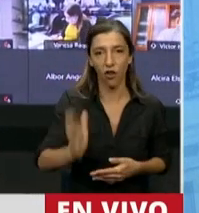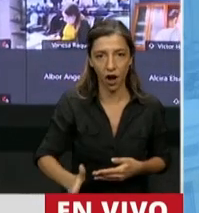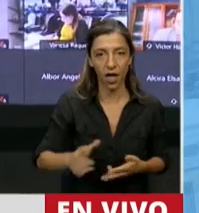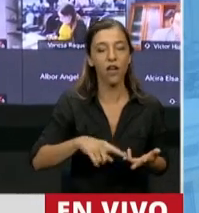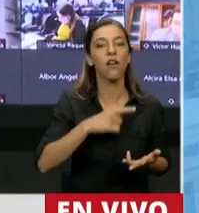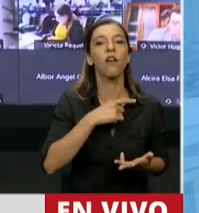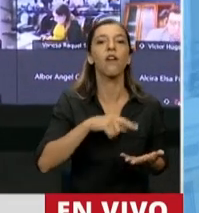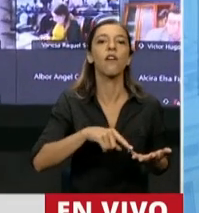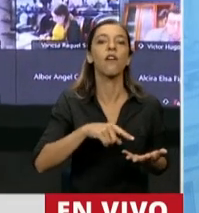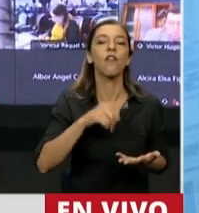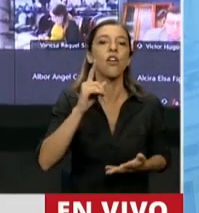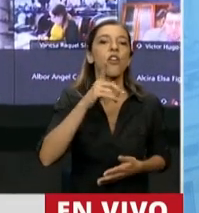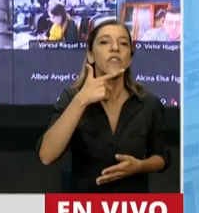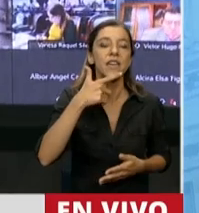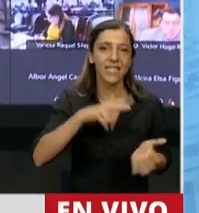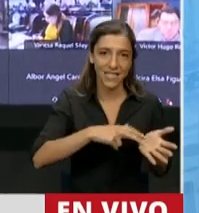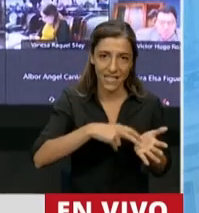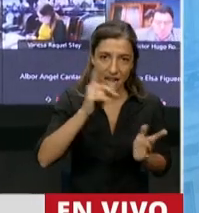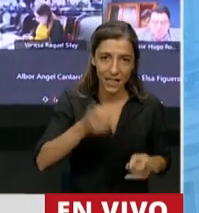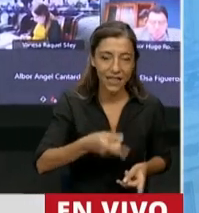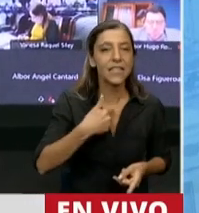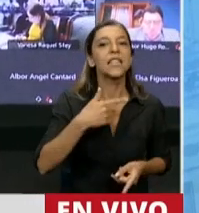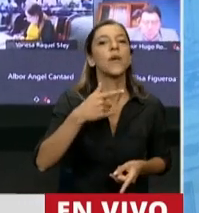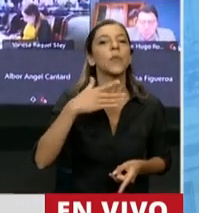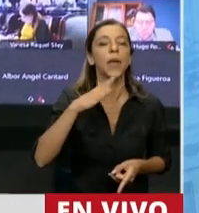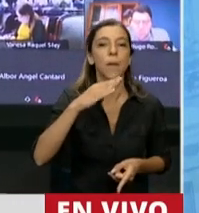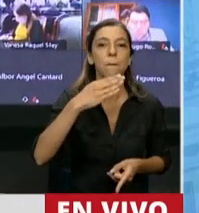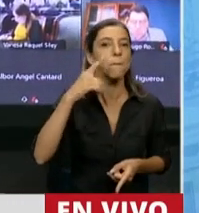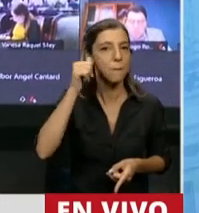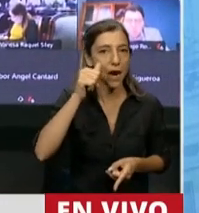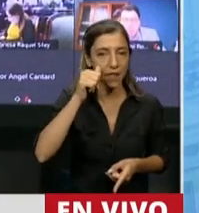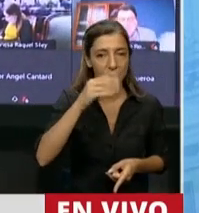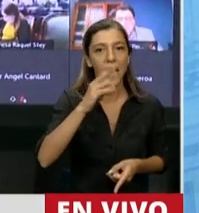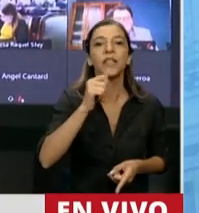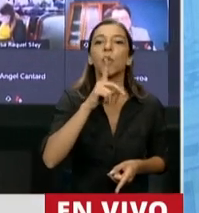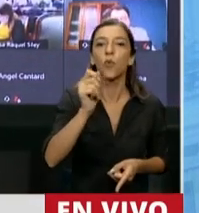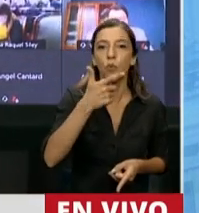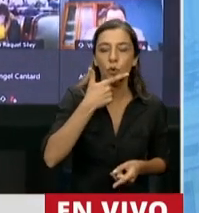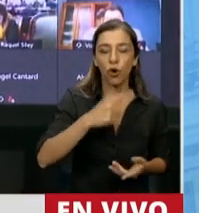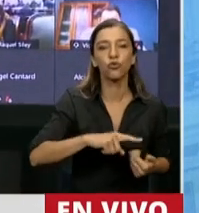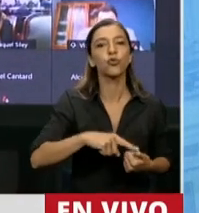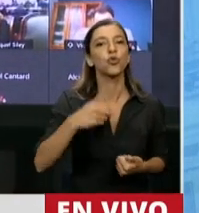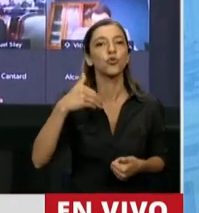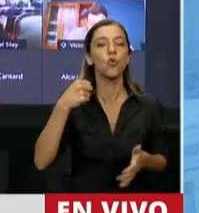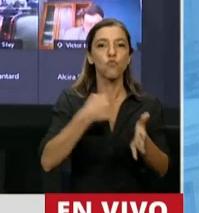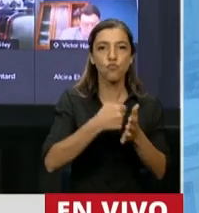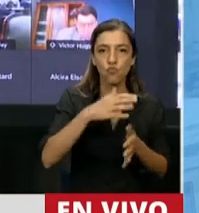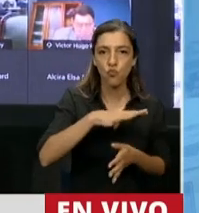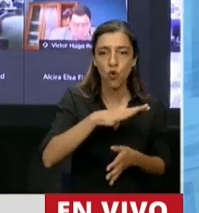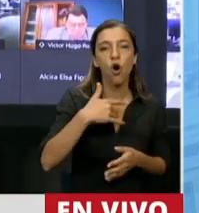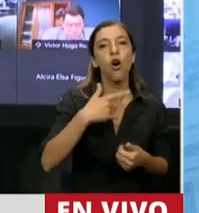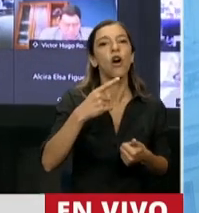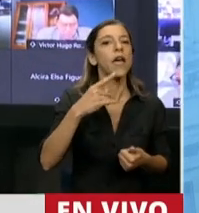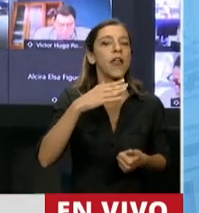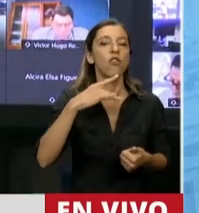Rosario de la Frontera Salta, Mirta Bonis de Soto de Mar del Plata, Marcelina de Presentado de Moreno, Guillermo Contreras y